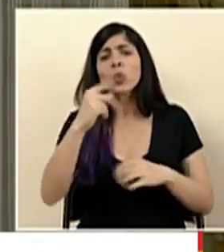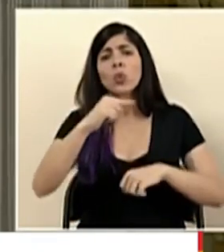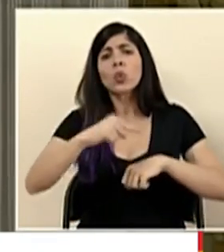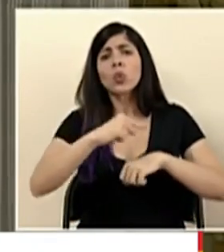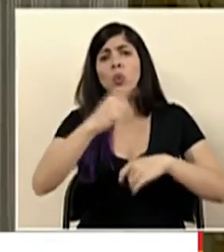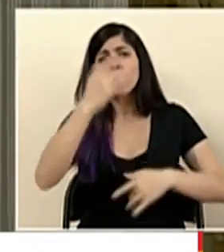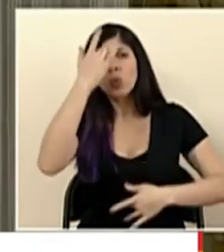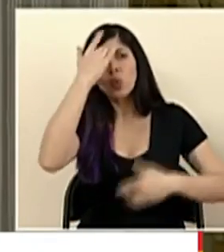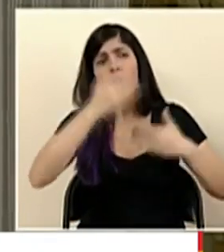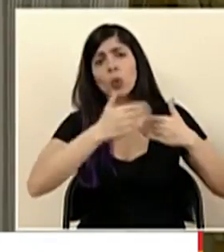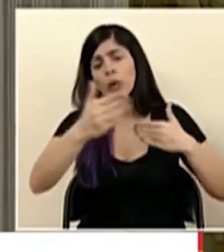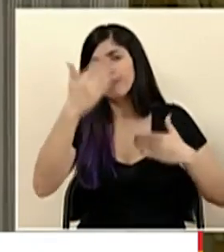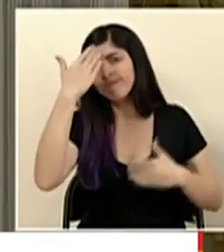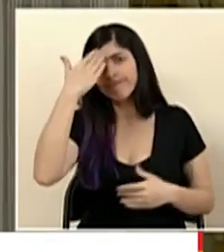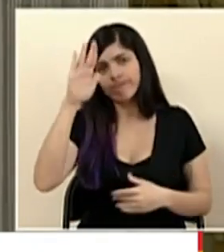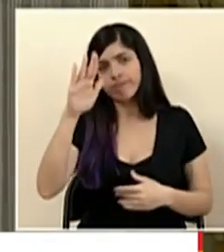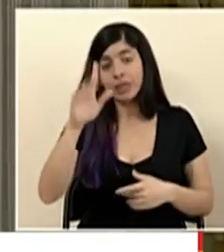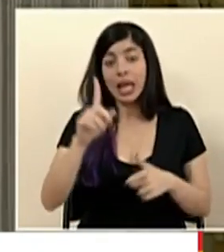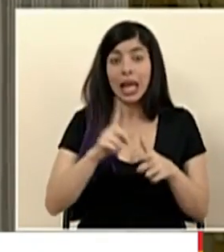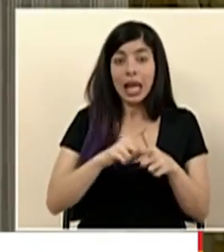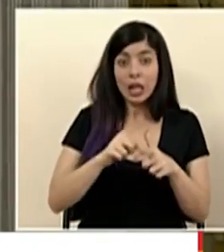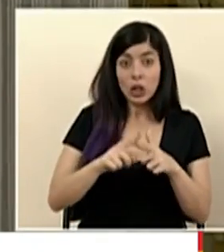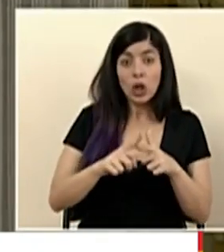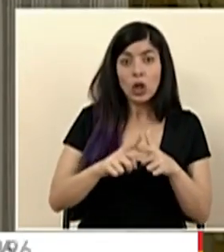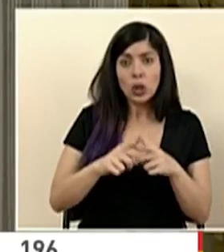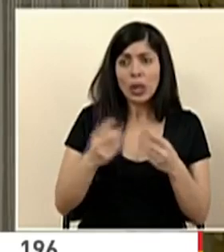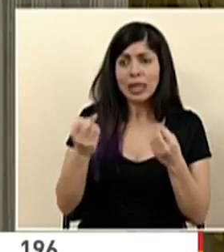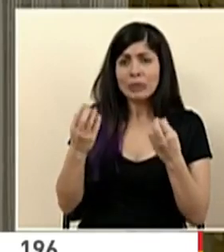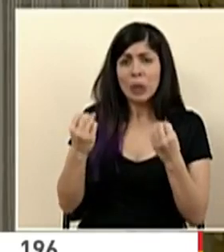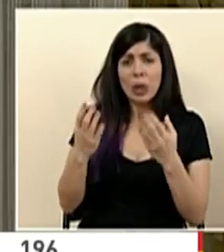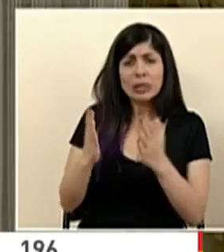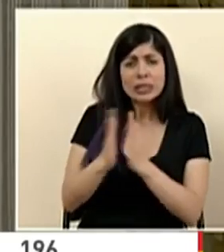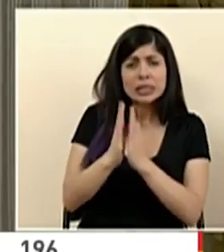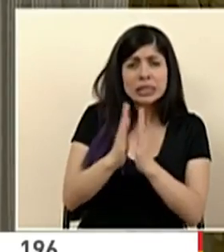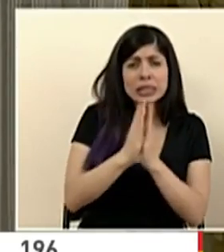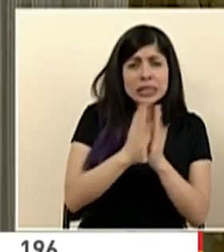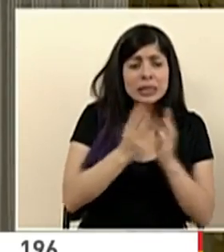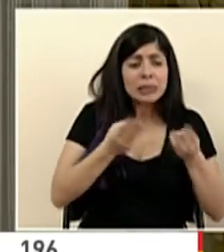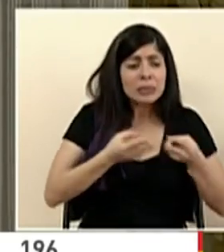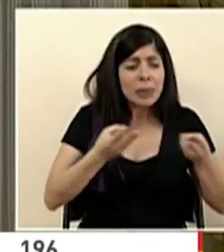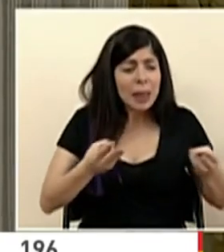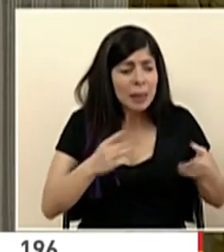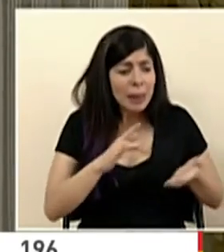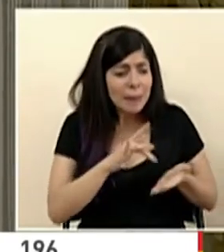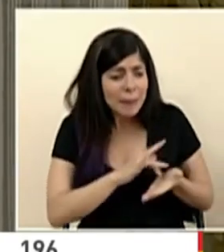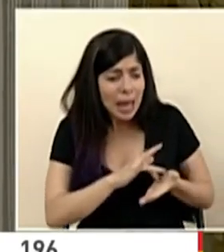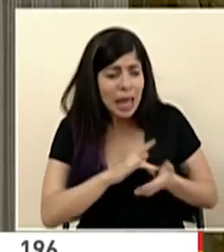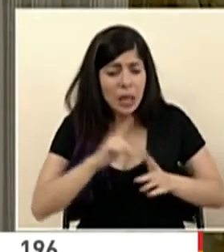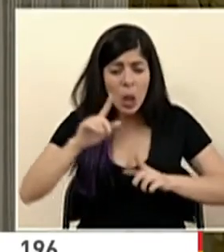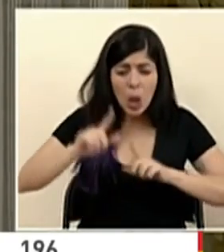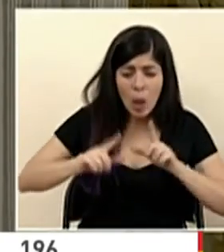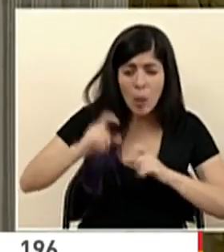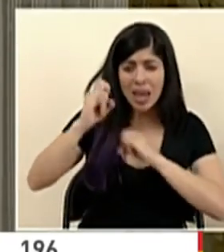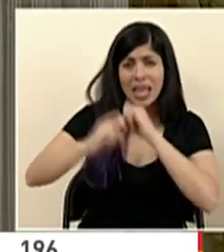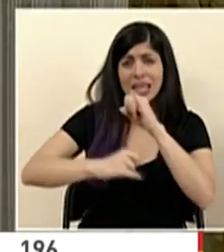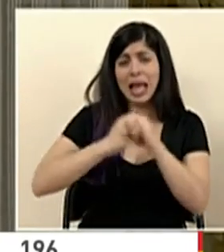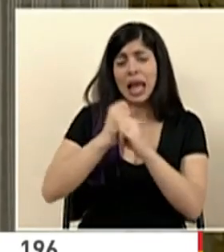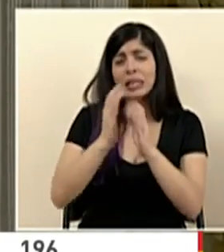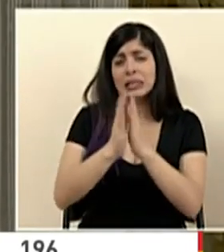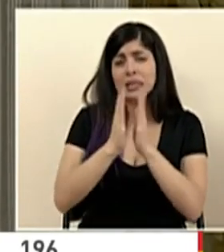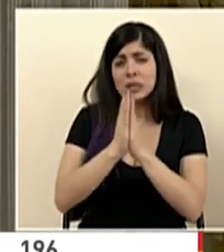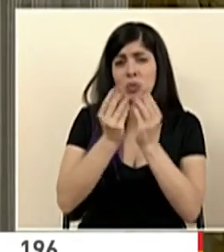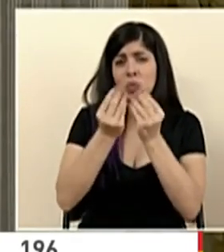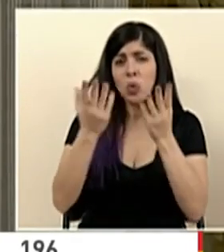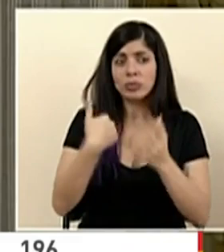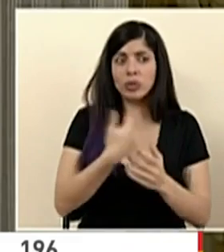durar esto. Y esto se ha convertido en que se genere una demanda de insumos médicos, de pruebas a nivel internacional que nos lleva